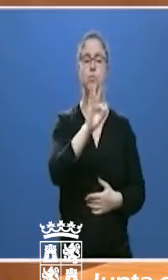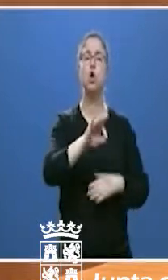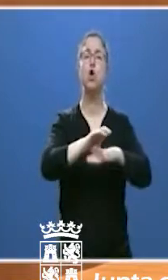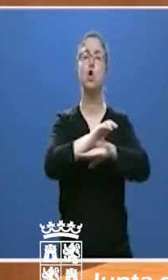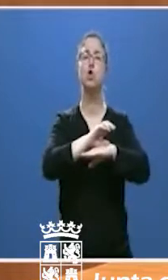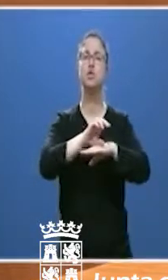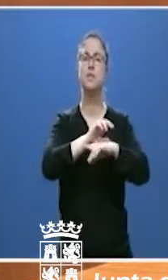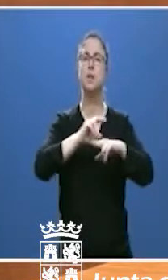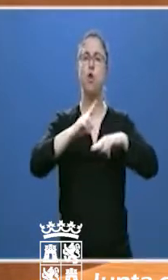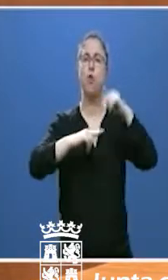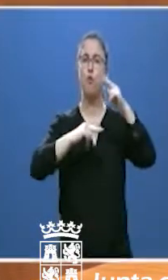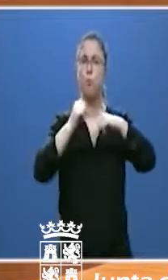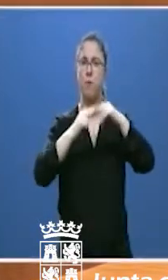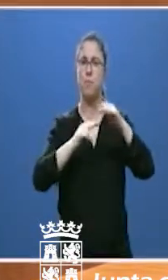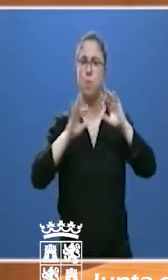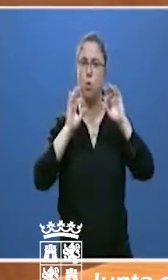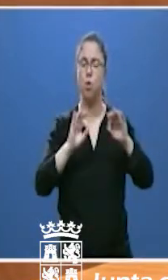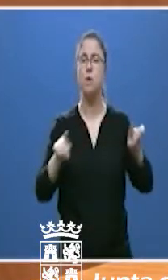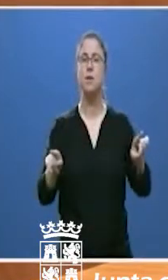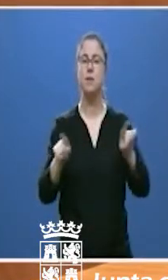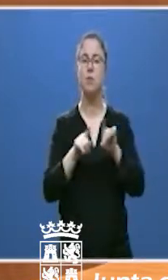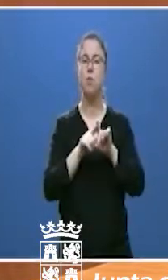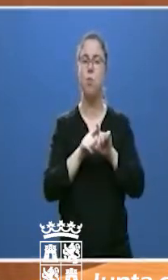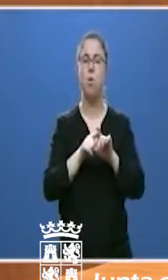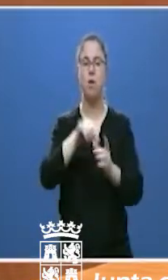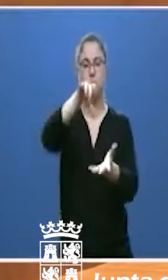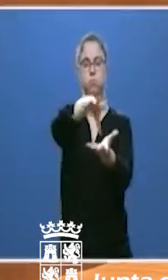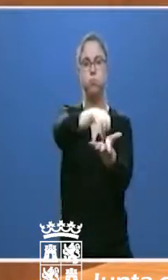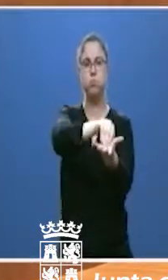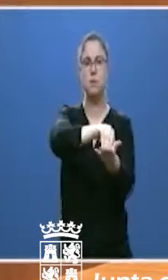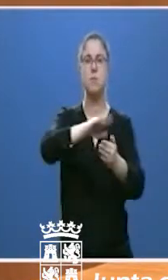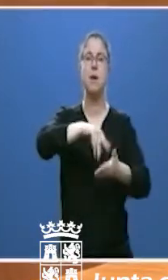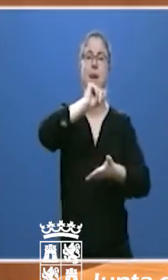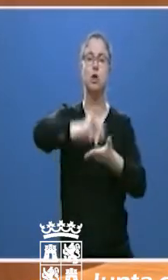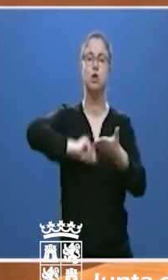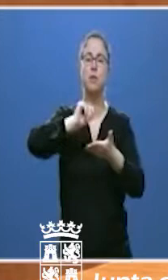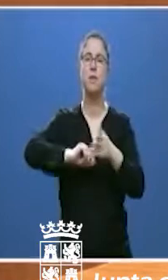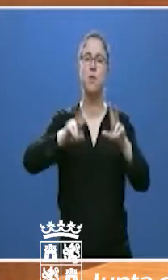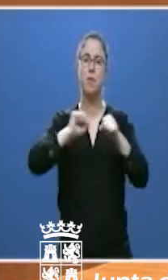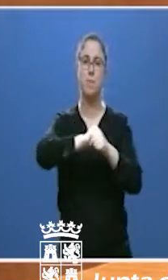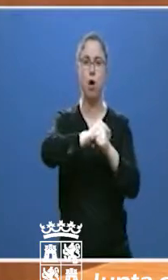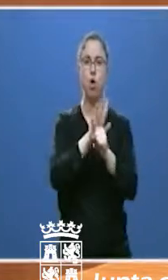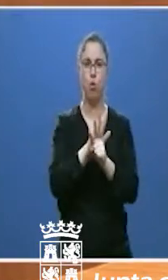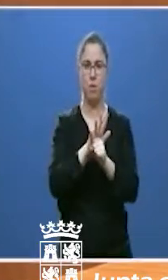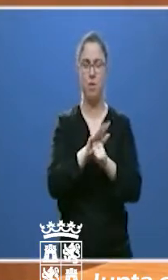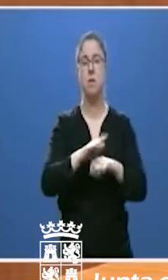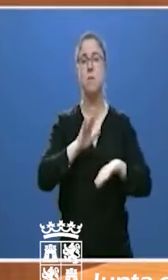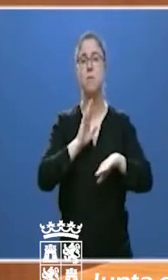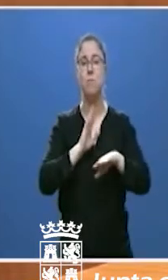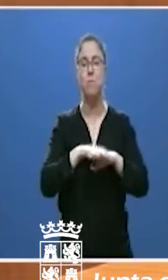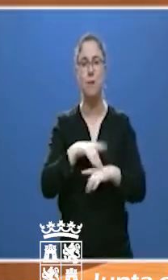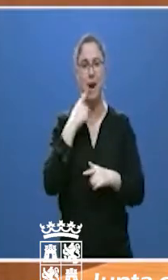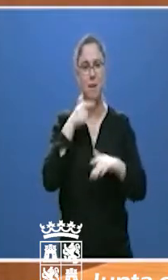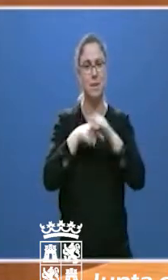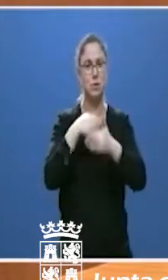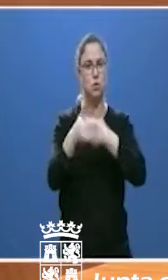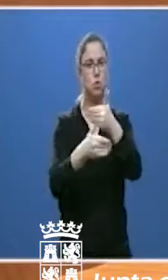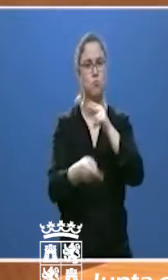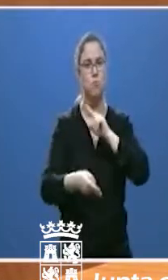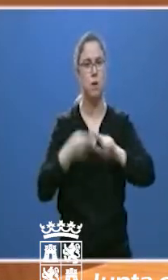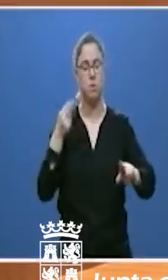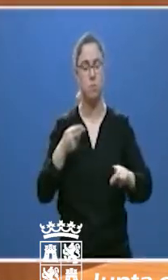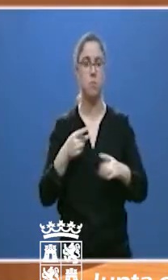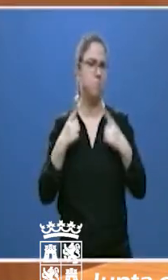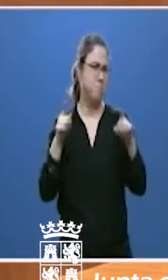Fomento como órgano de contratación centralizada para el COVID-19 a fin de agilizar la tramitación sin